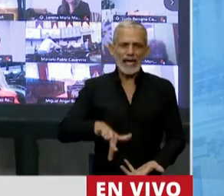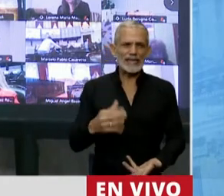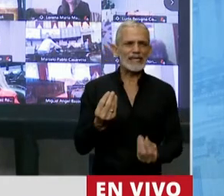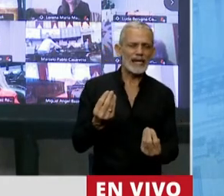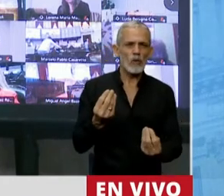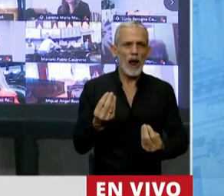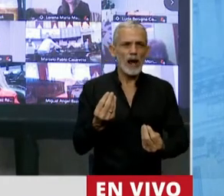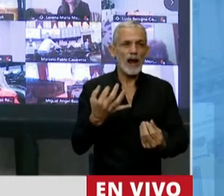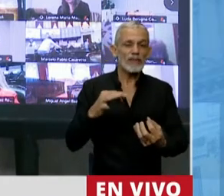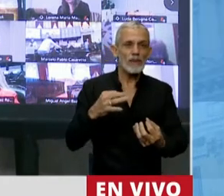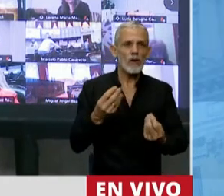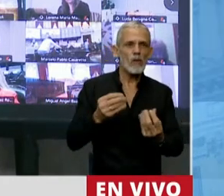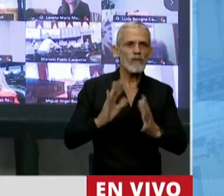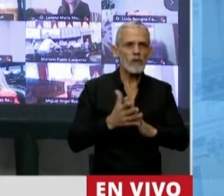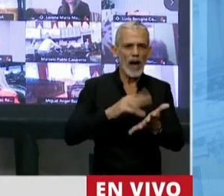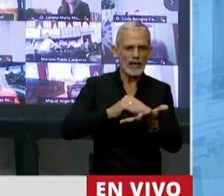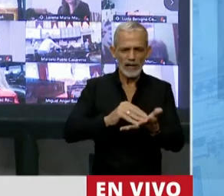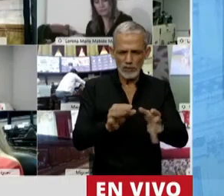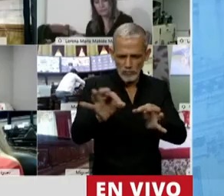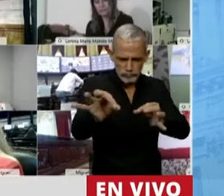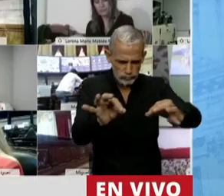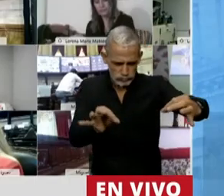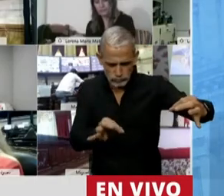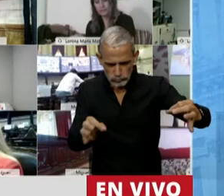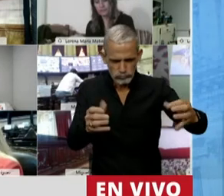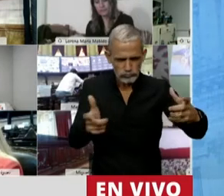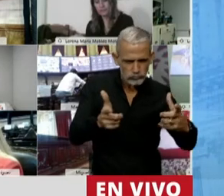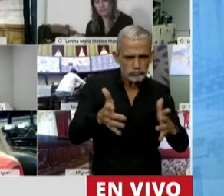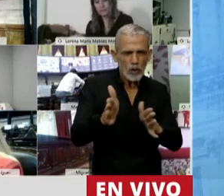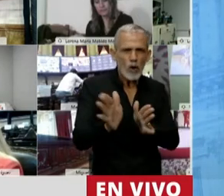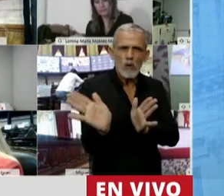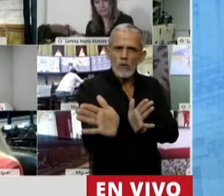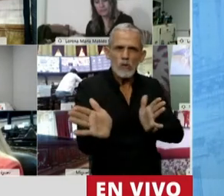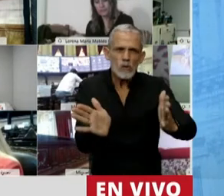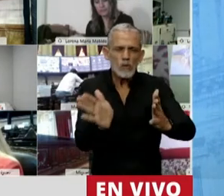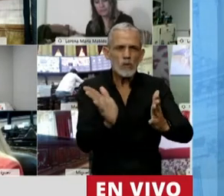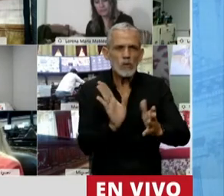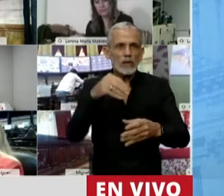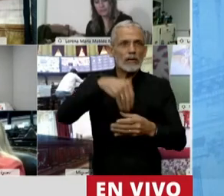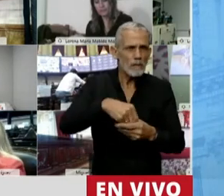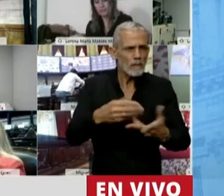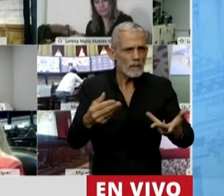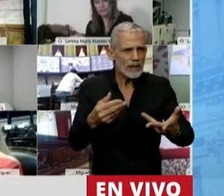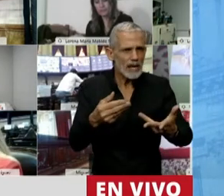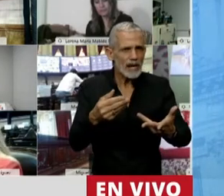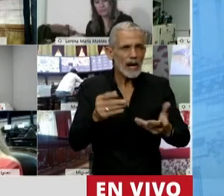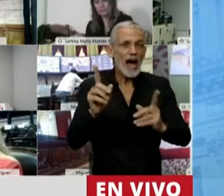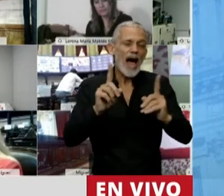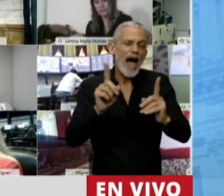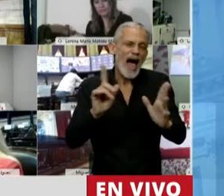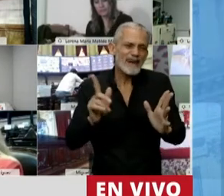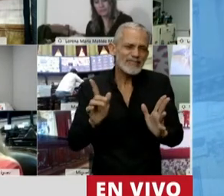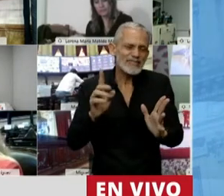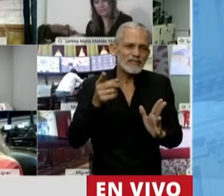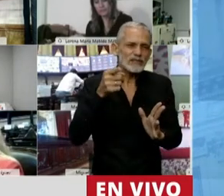se trata es de gestionar el territorio, a veces con intervenciones livianamente rechazadas por una